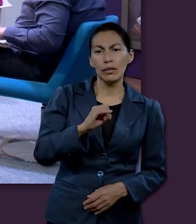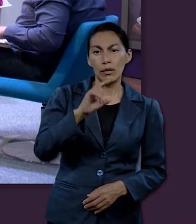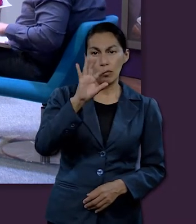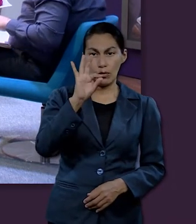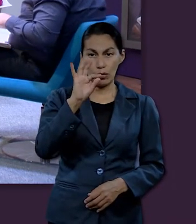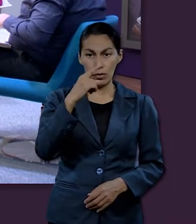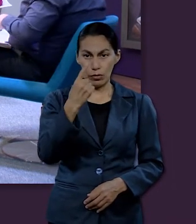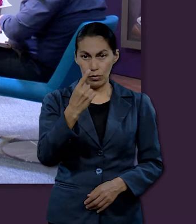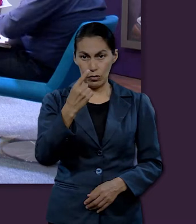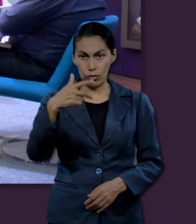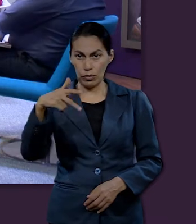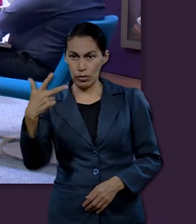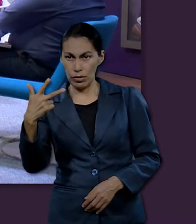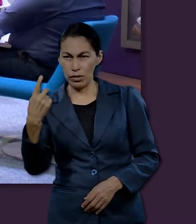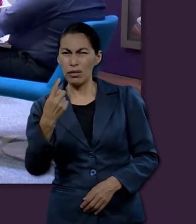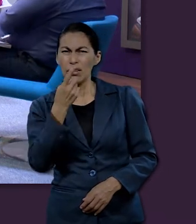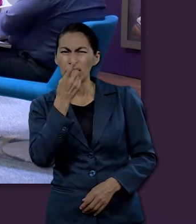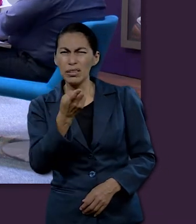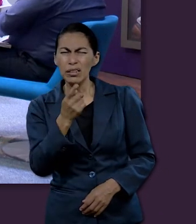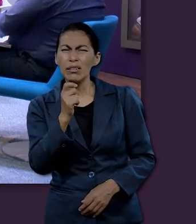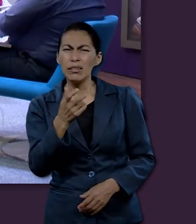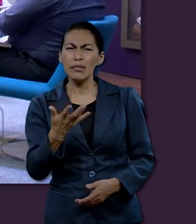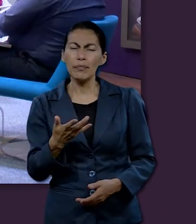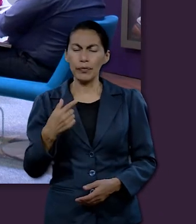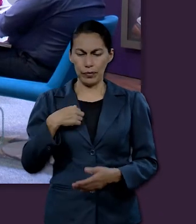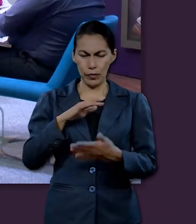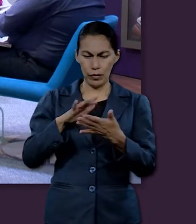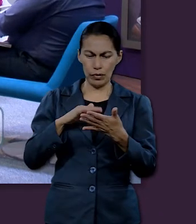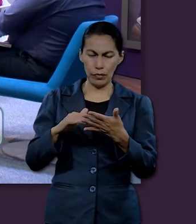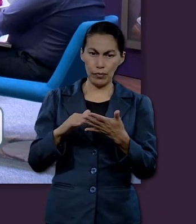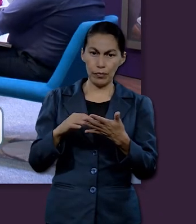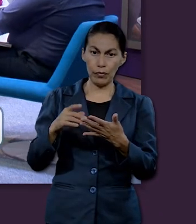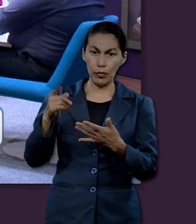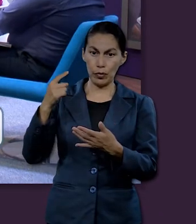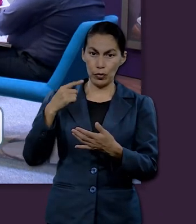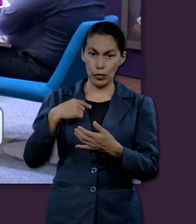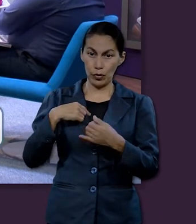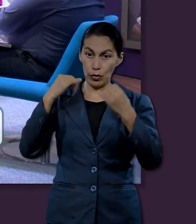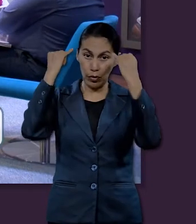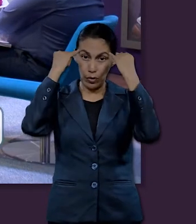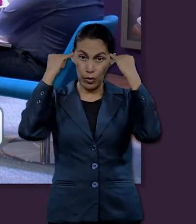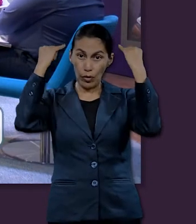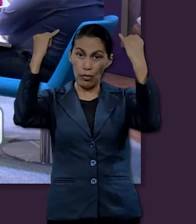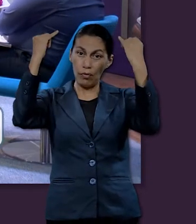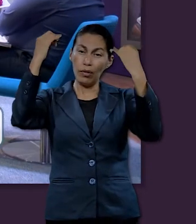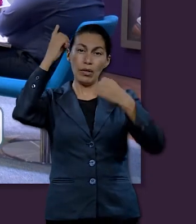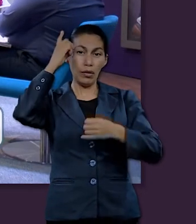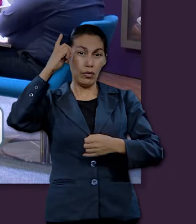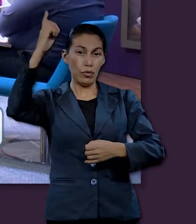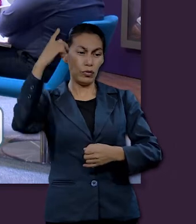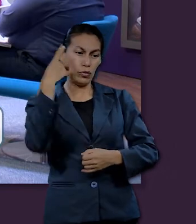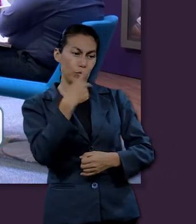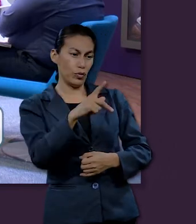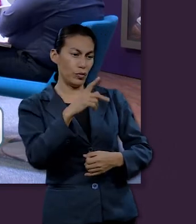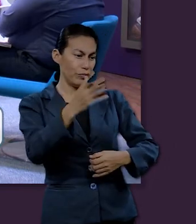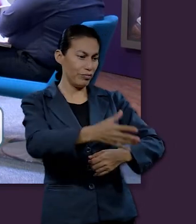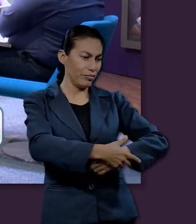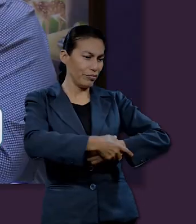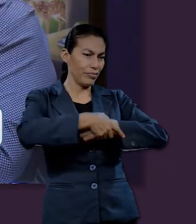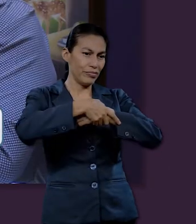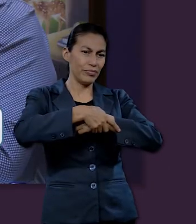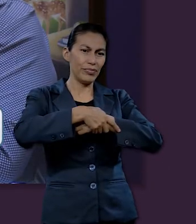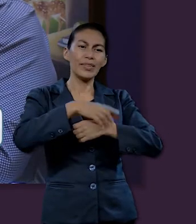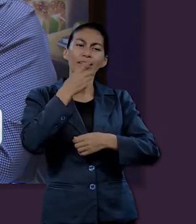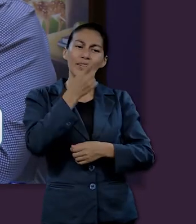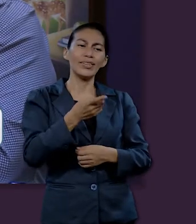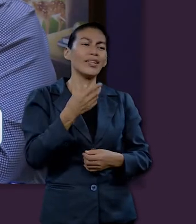¿Qué dice Isaías, por ejemplo, 41.13? Lo leo. Porque yo, Jehová, soy tu Dios, quien te sostiene